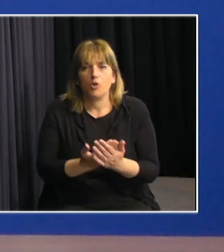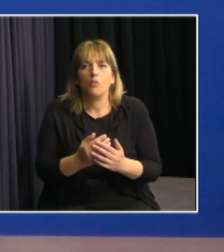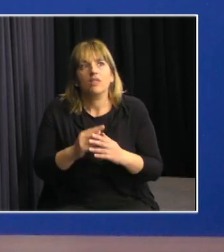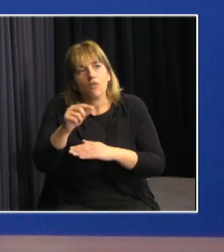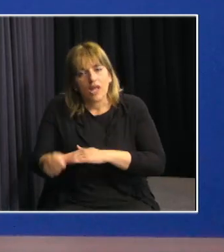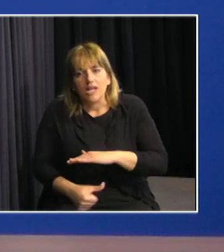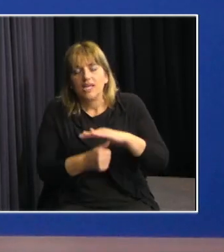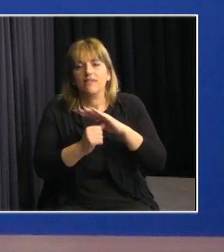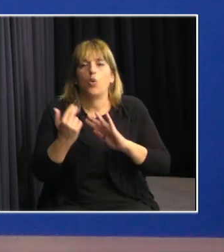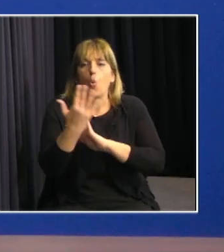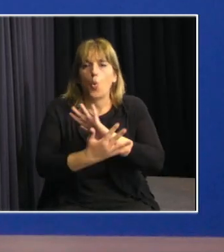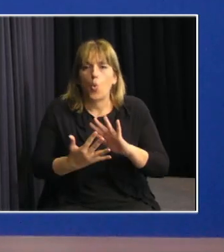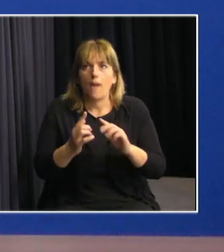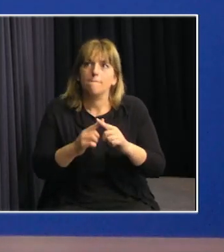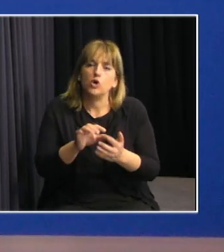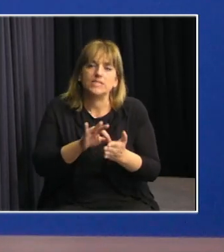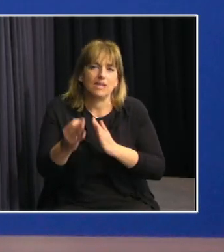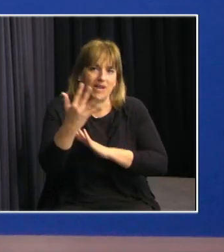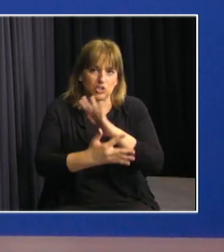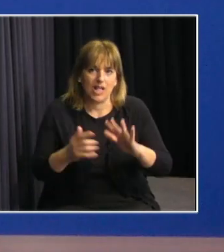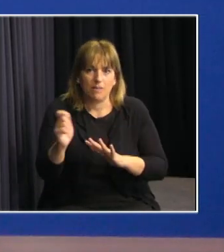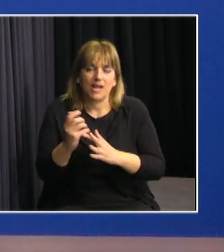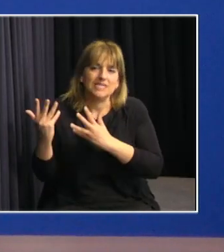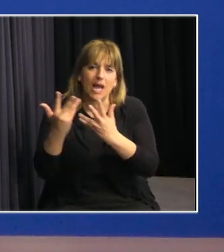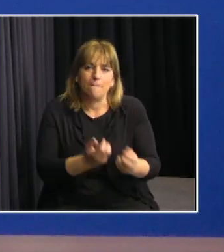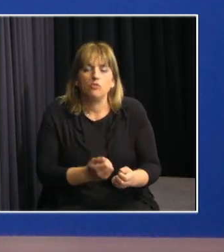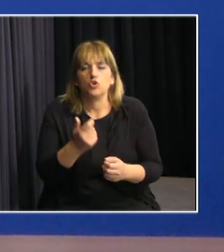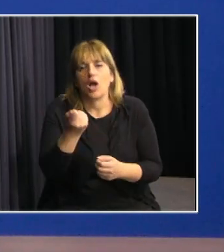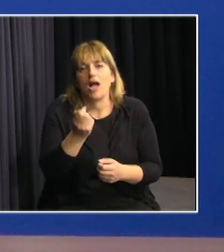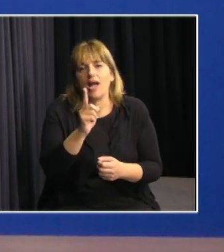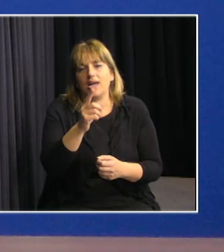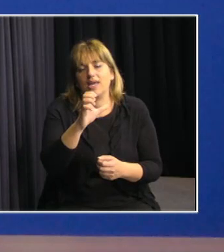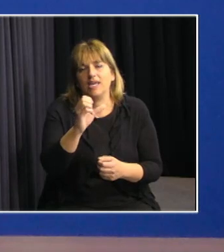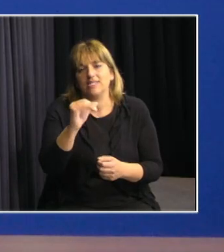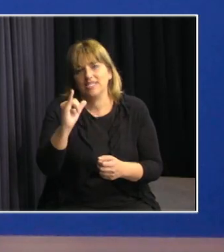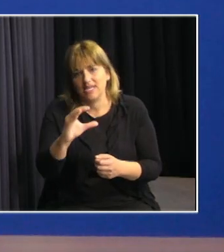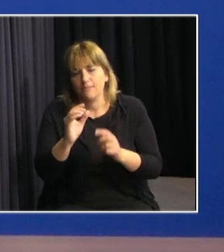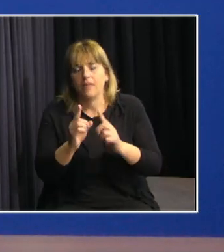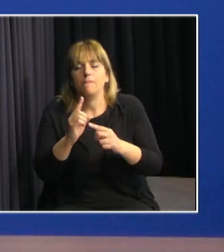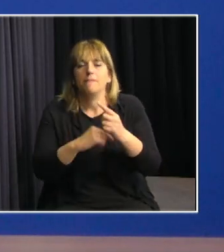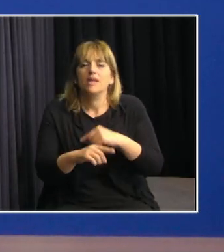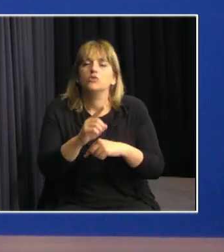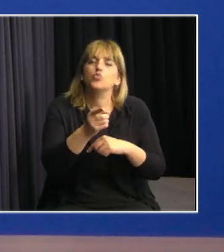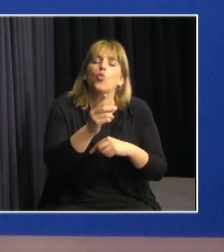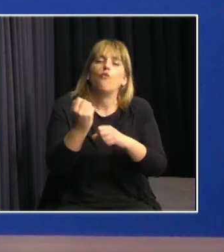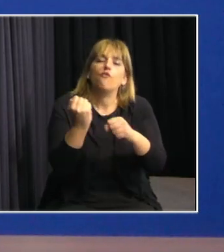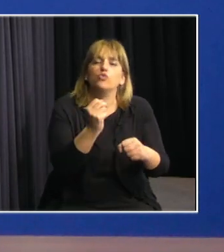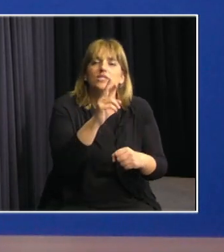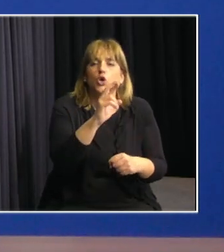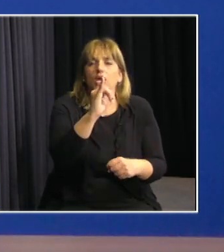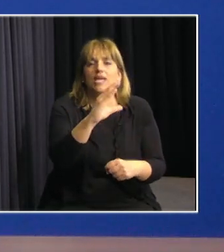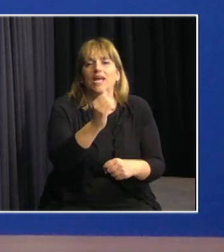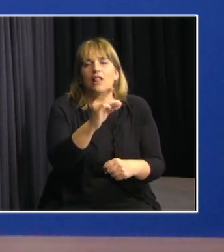Uruguay a través del SINAE, contó con el apoyo de AGESIC y la Fundación Ricalda Unic e integró contrapartes de Argentina,